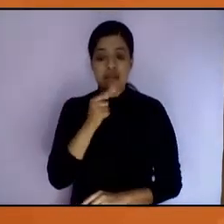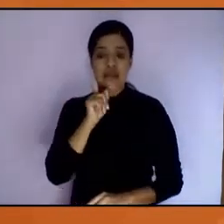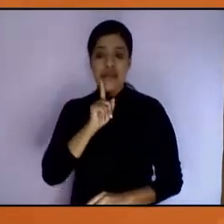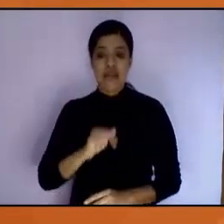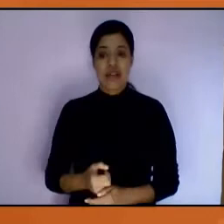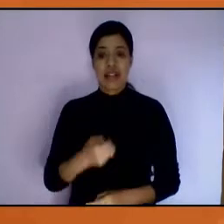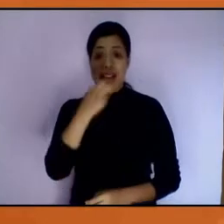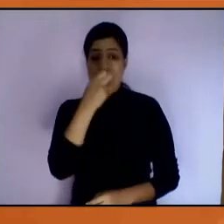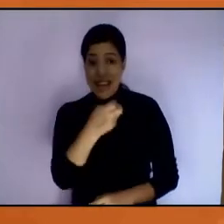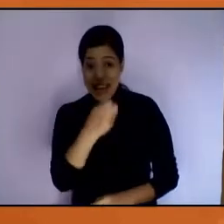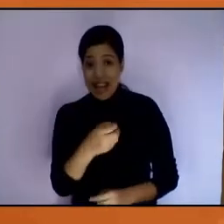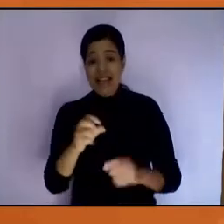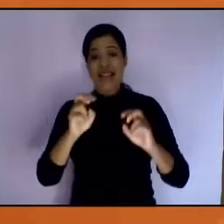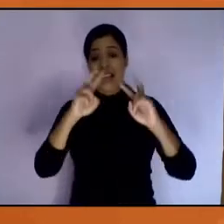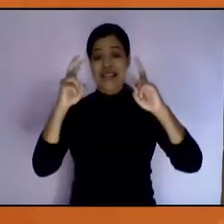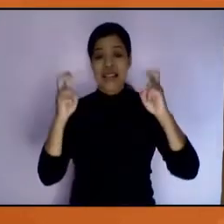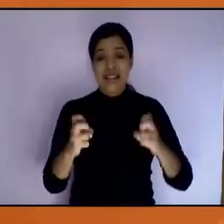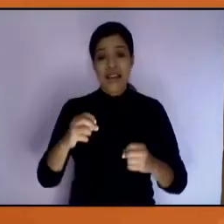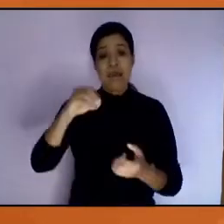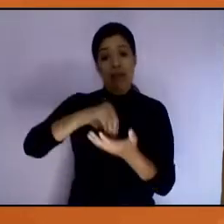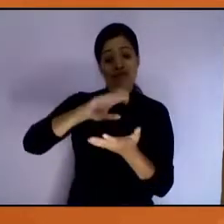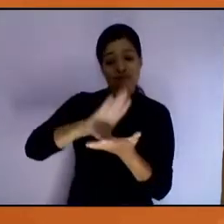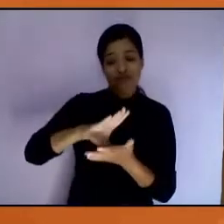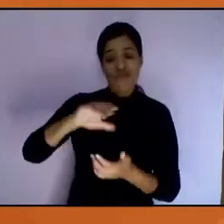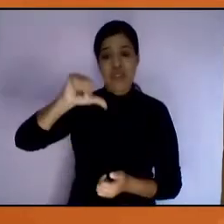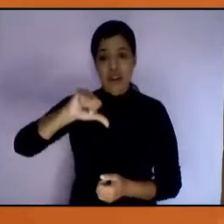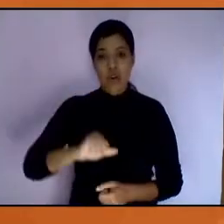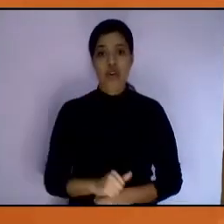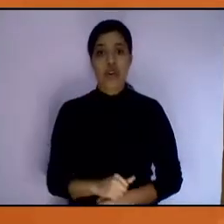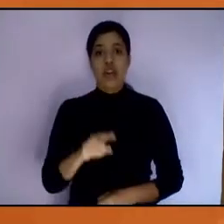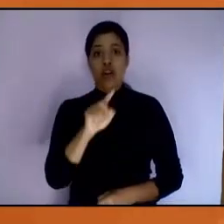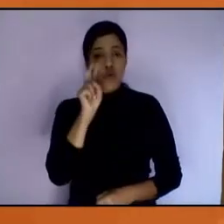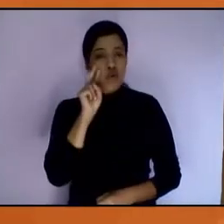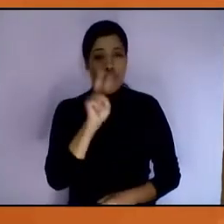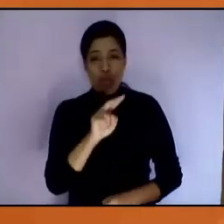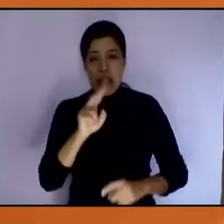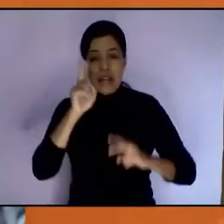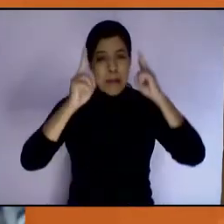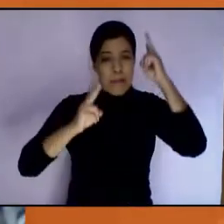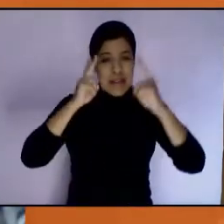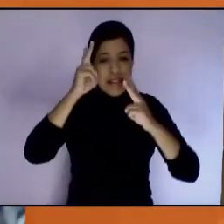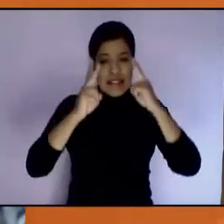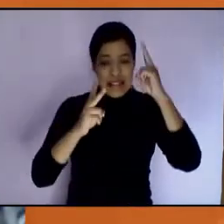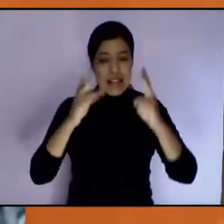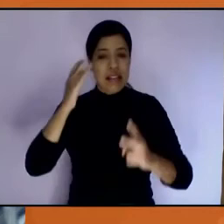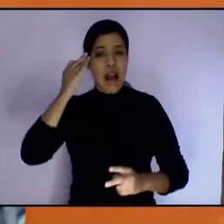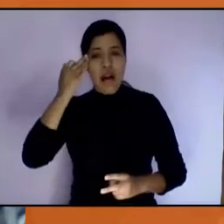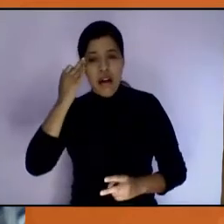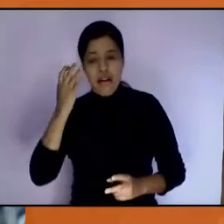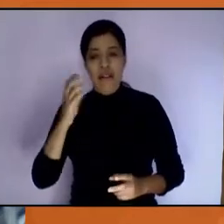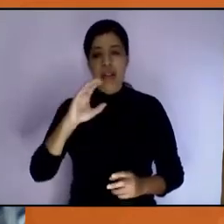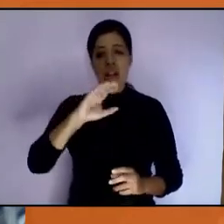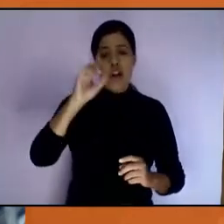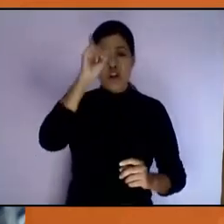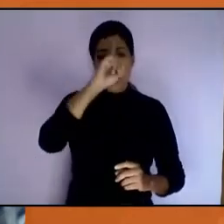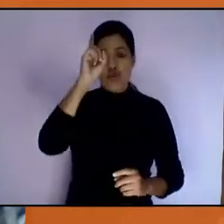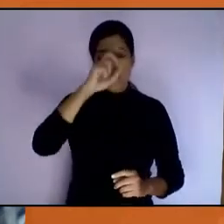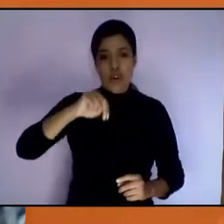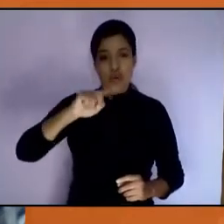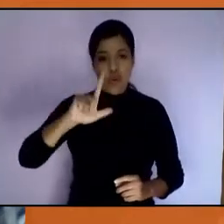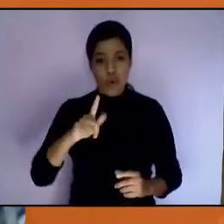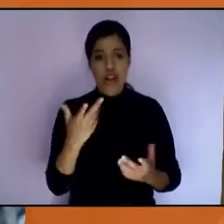otra vez, el tema que nos convoca el día de hoy. Y cuando ustedes visiten la página de Consejo Nuevo León, podrán encontrar el detalle de las líneas